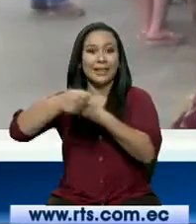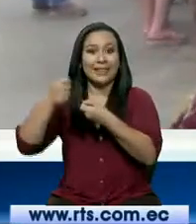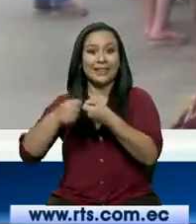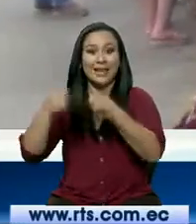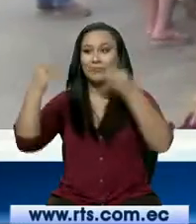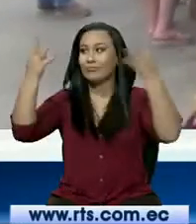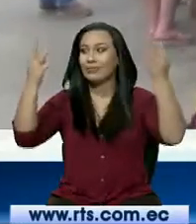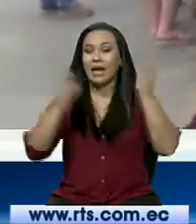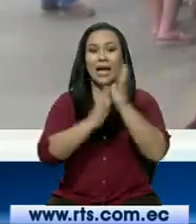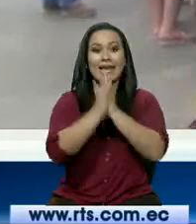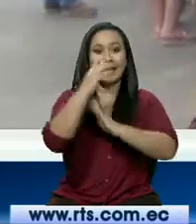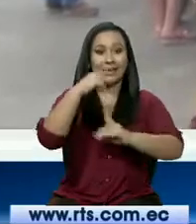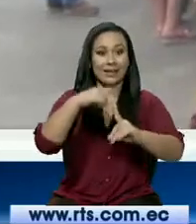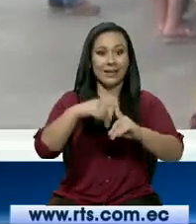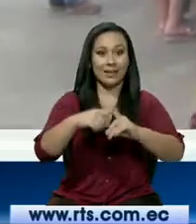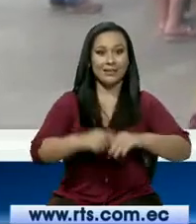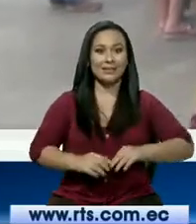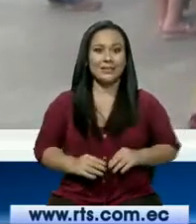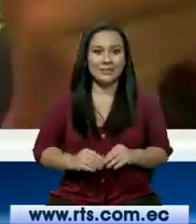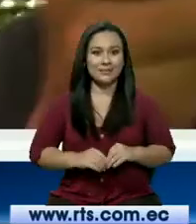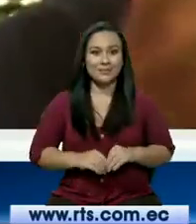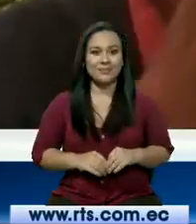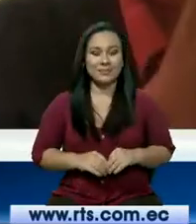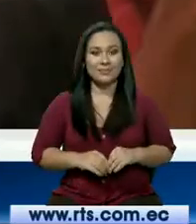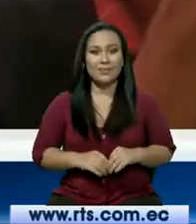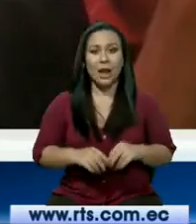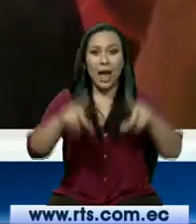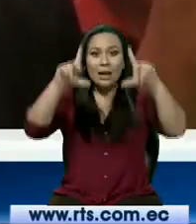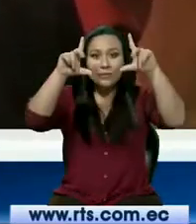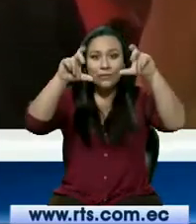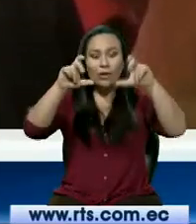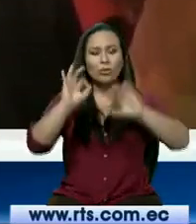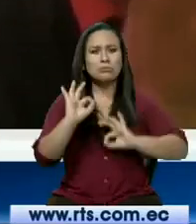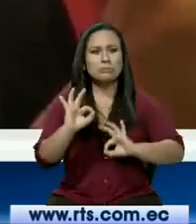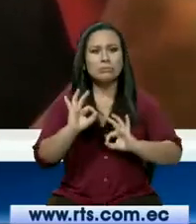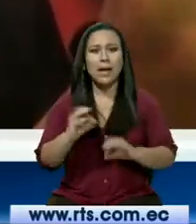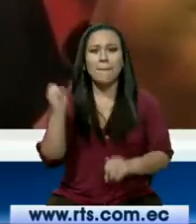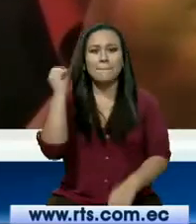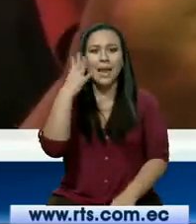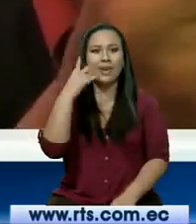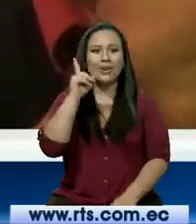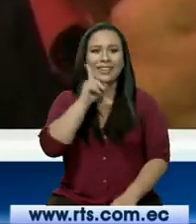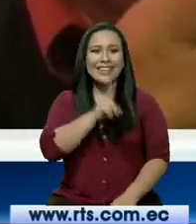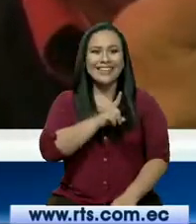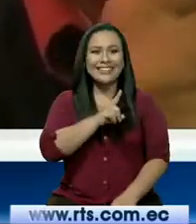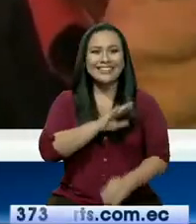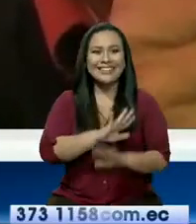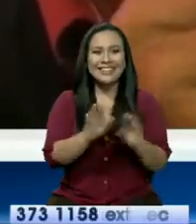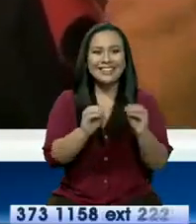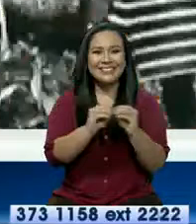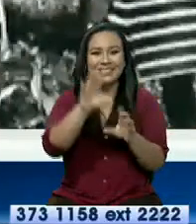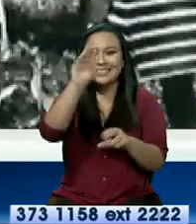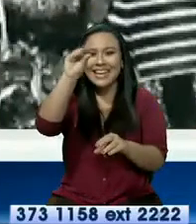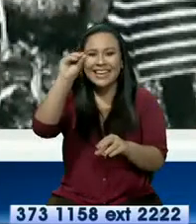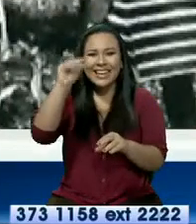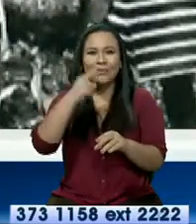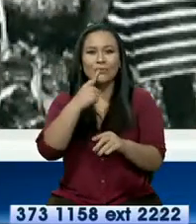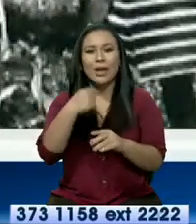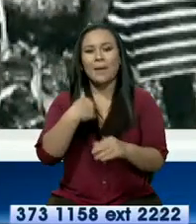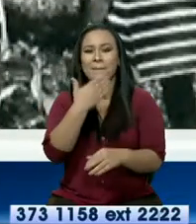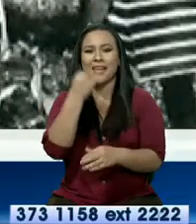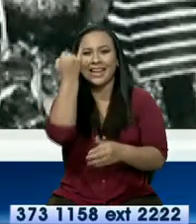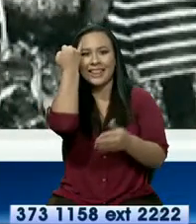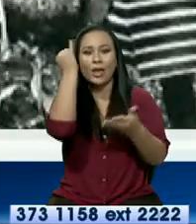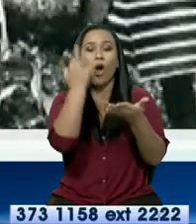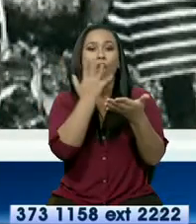las iglesias eran de madera. Las cámaras tomaban fotos en blanco y negro, pero ellos artísticamente le daban color a la